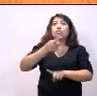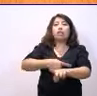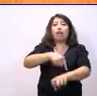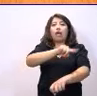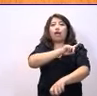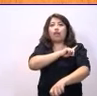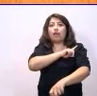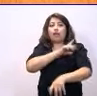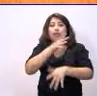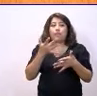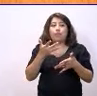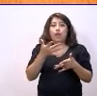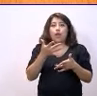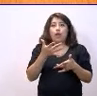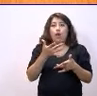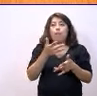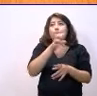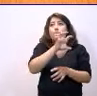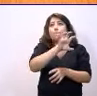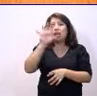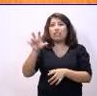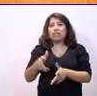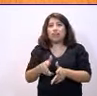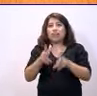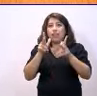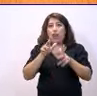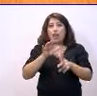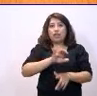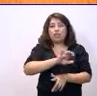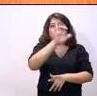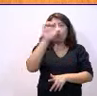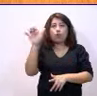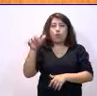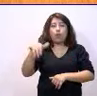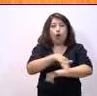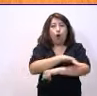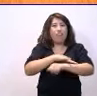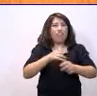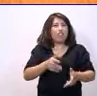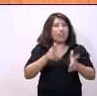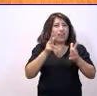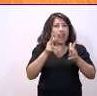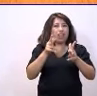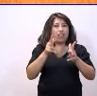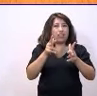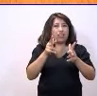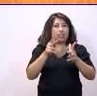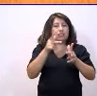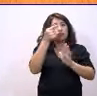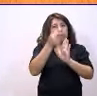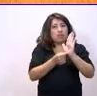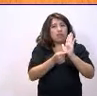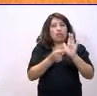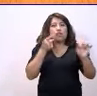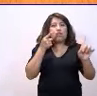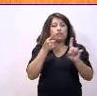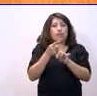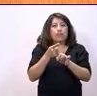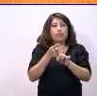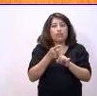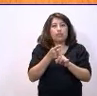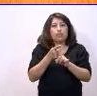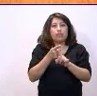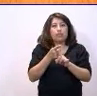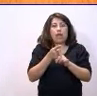pero hasta países liberales están poniendo medidas en Europa, o sea, con gobiernos liberales están poniendo medidas en Europa para intervenir